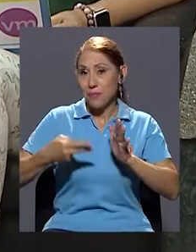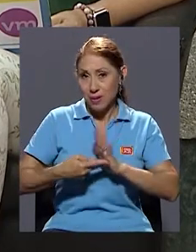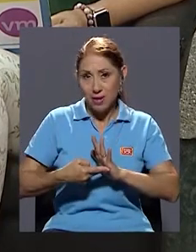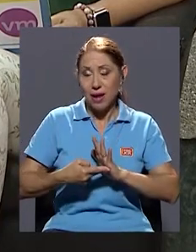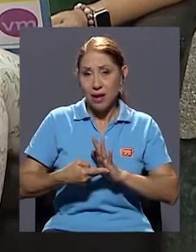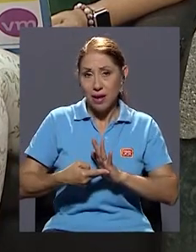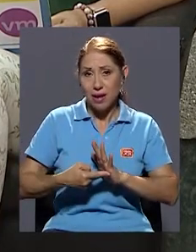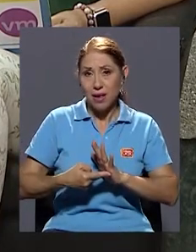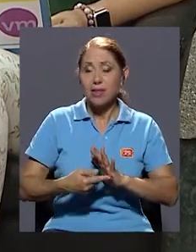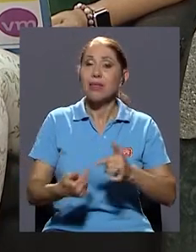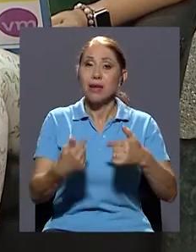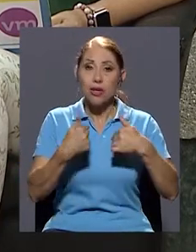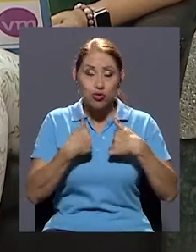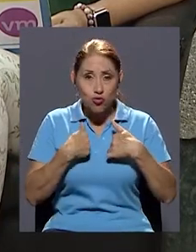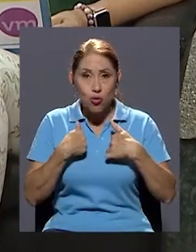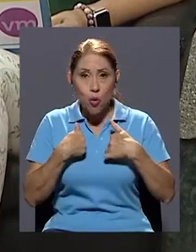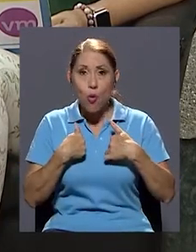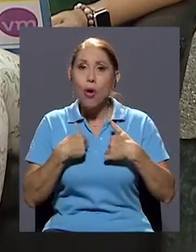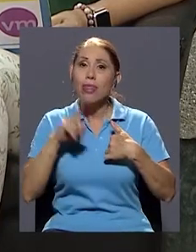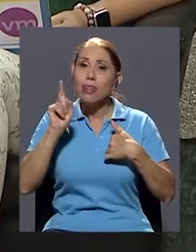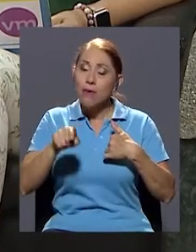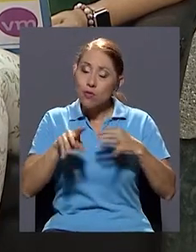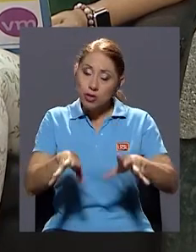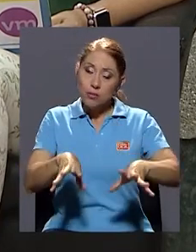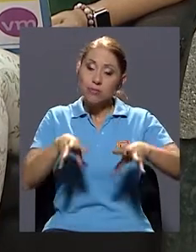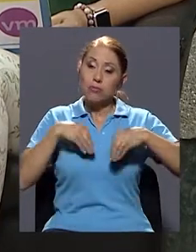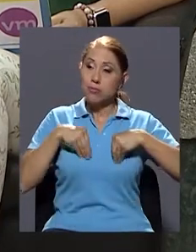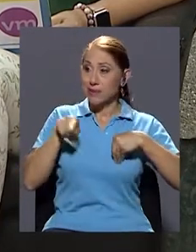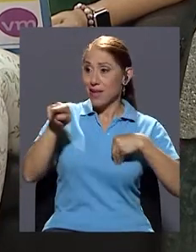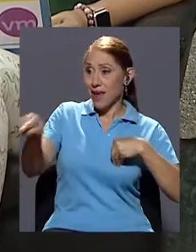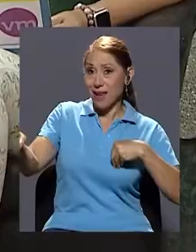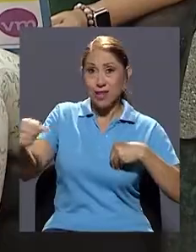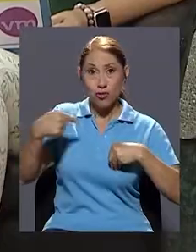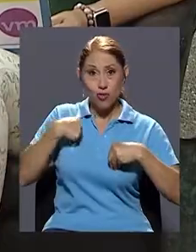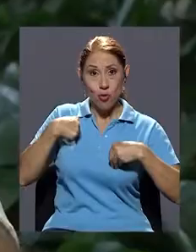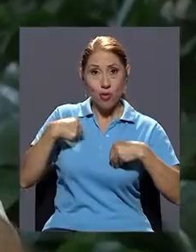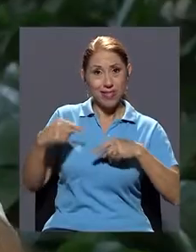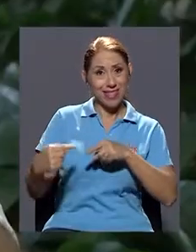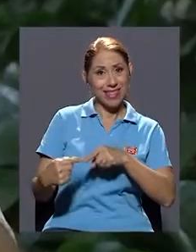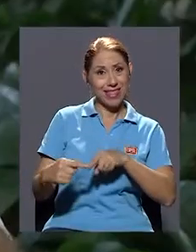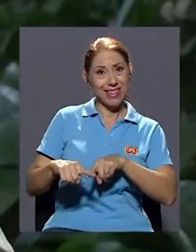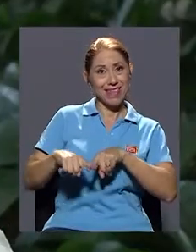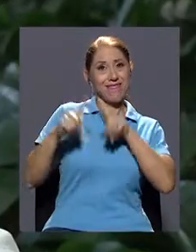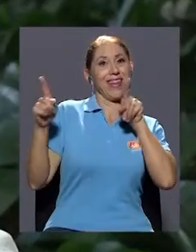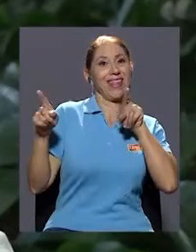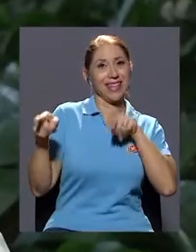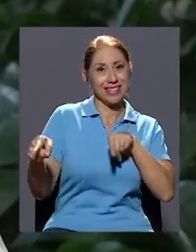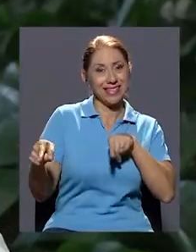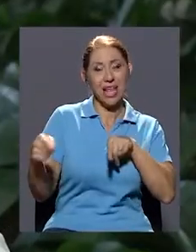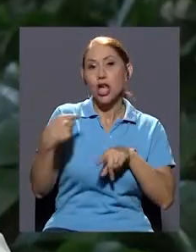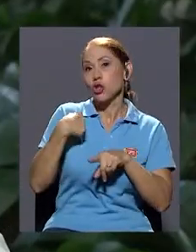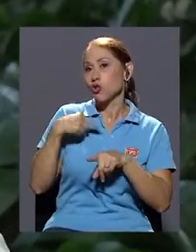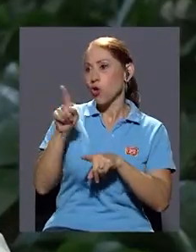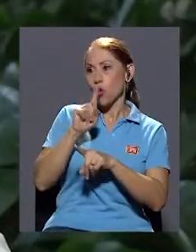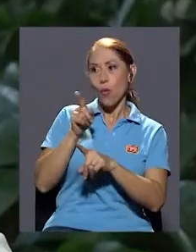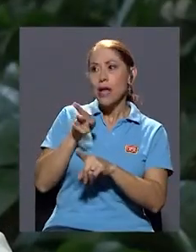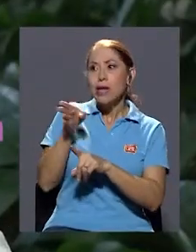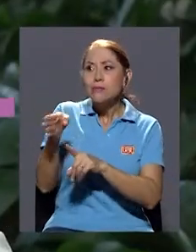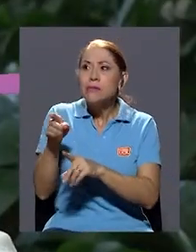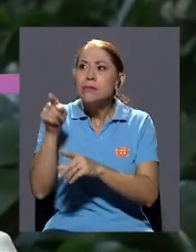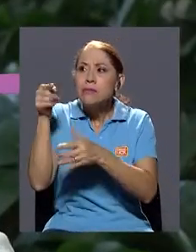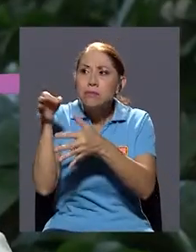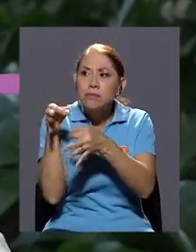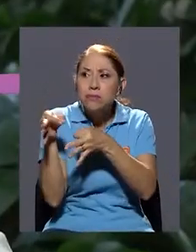Implica de que yo reconozca primero de que somos dos realidades diferentes, de que yo no voy a ir a convencer a la otra persona,